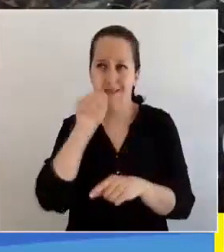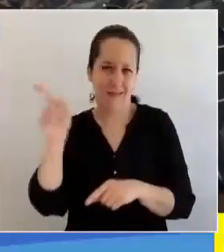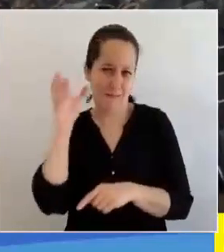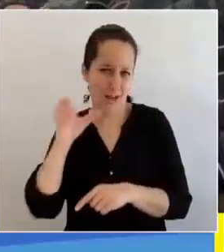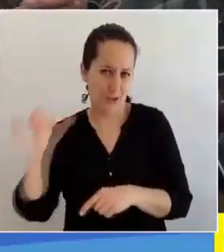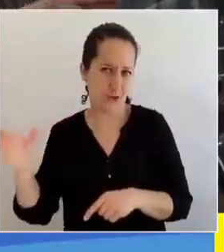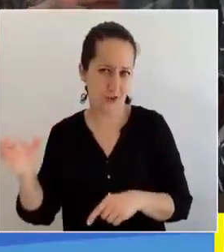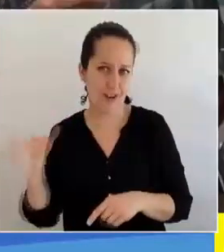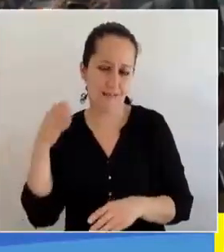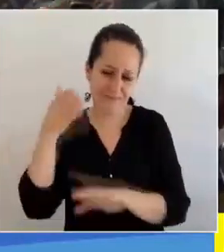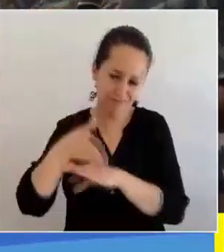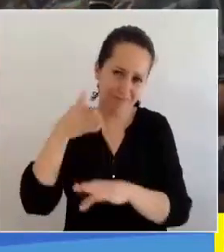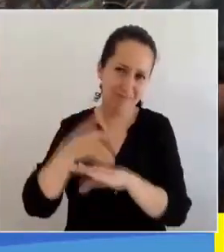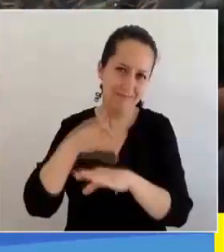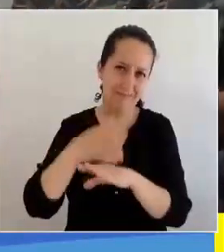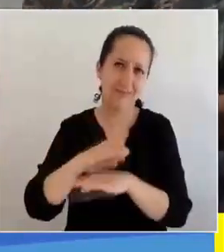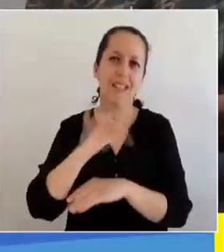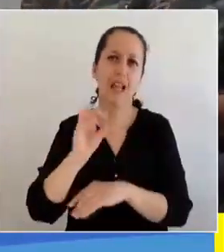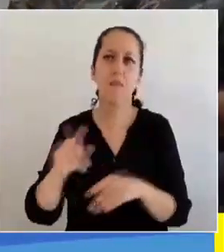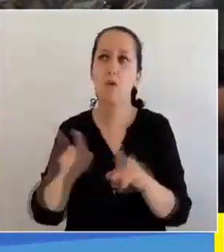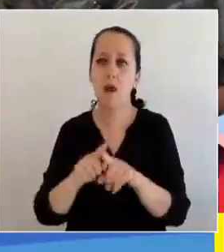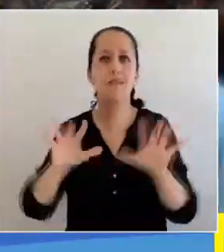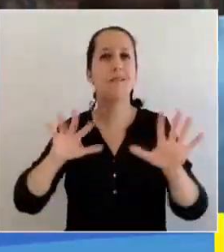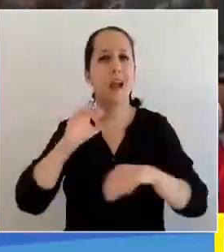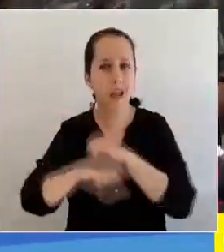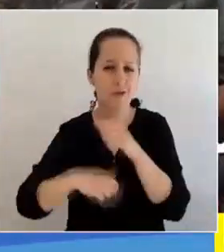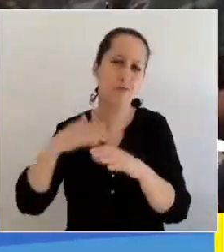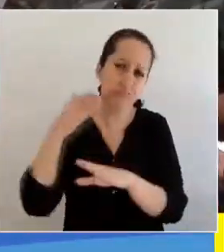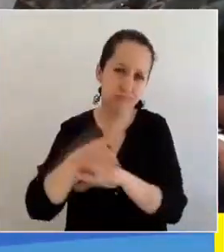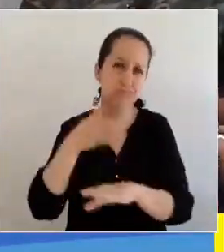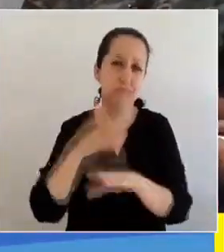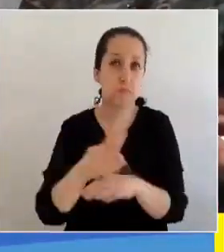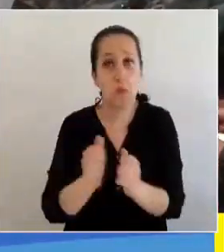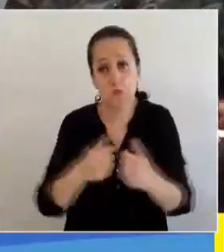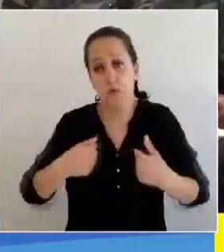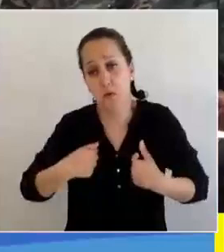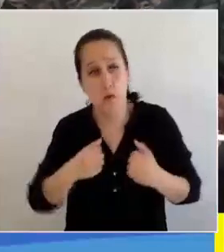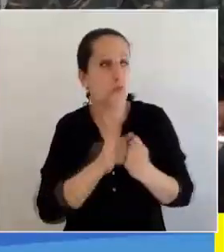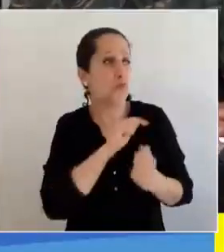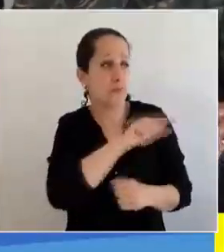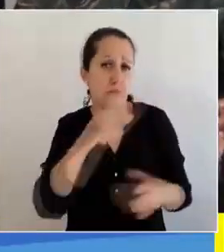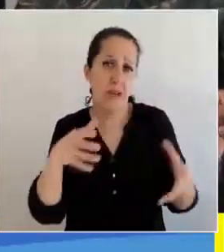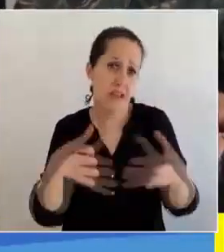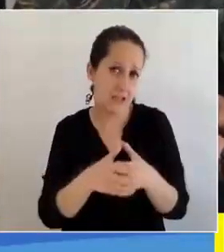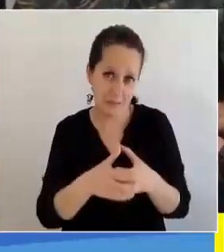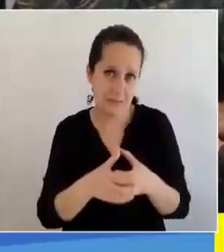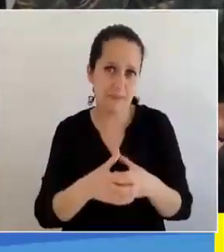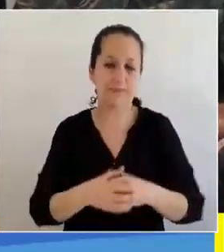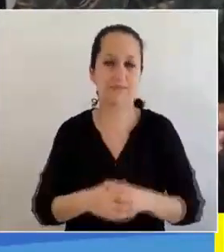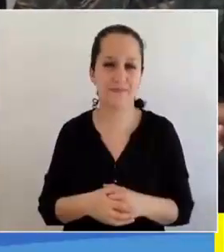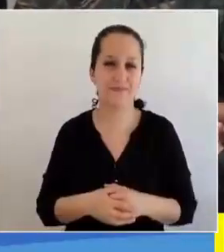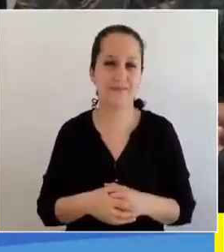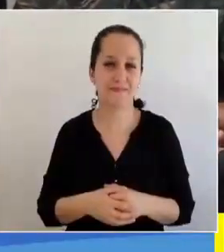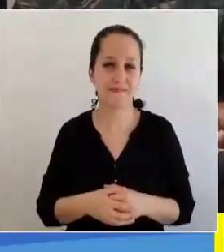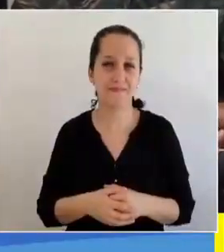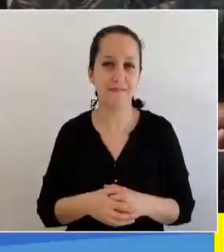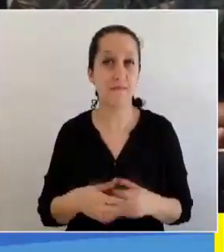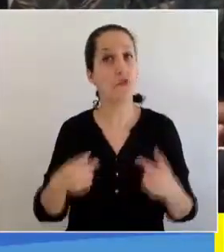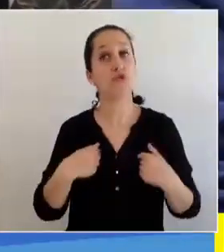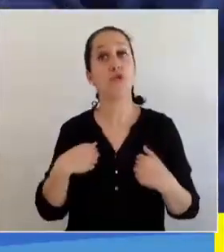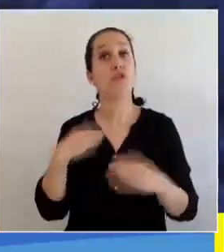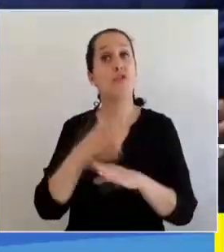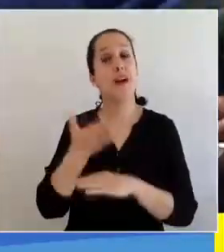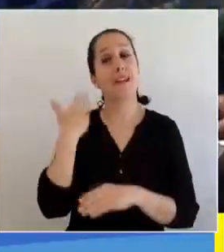usuarios de acá del SIAM que también llevan 10 años junto a mí y a todo el equipo. Así que